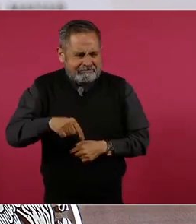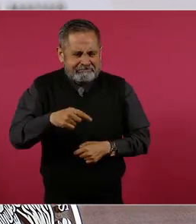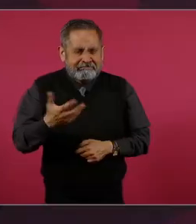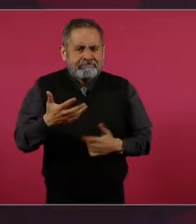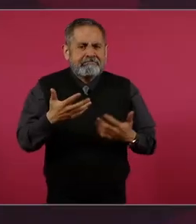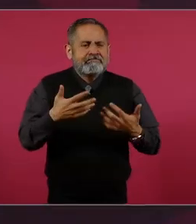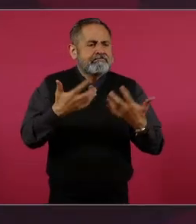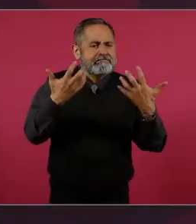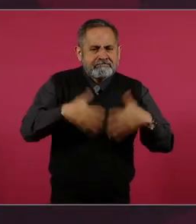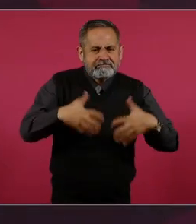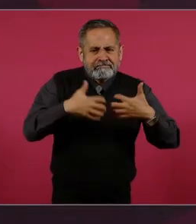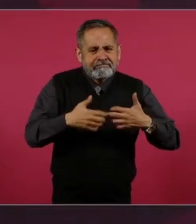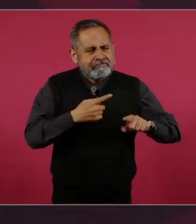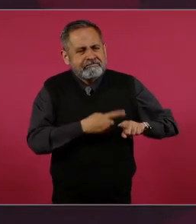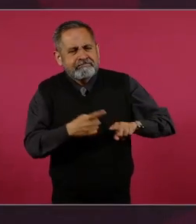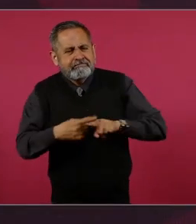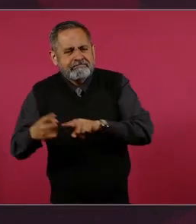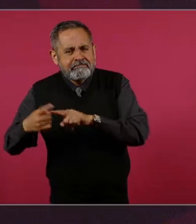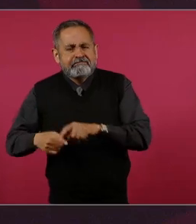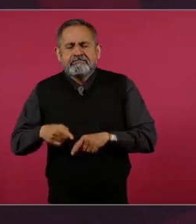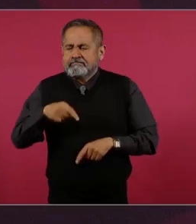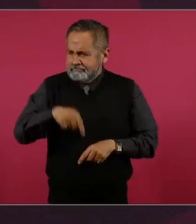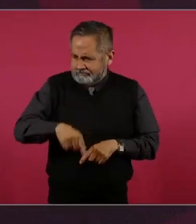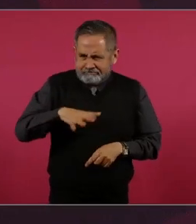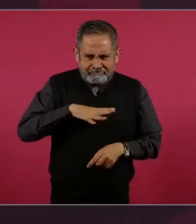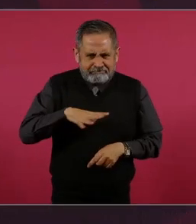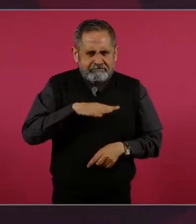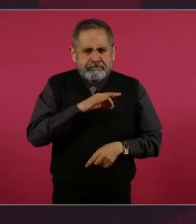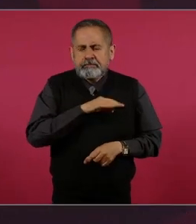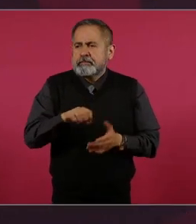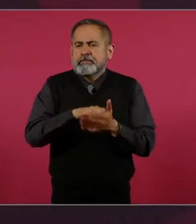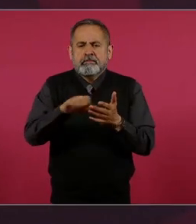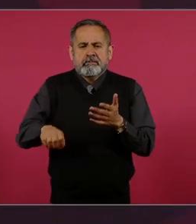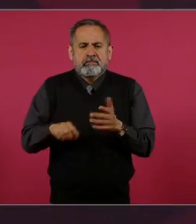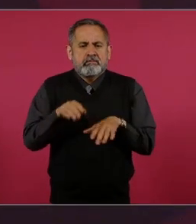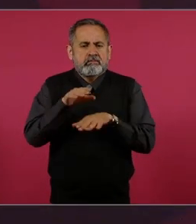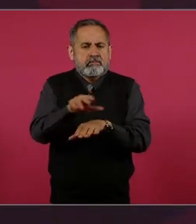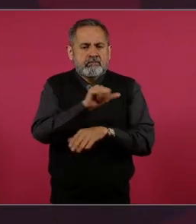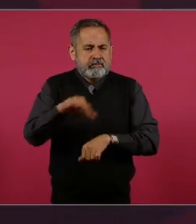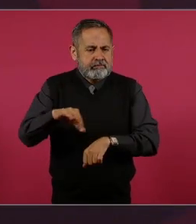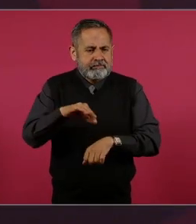Está incluido equipo médico,